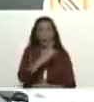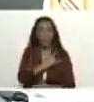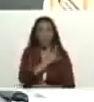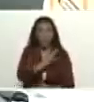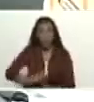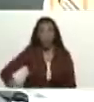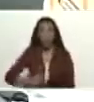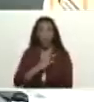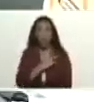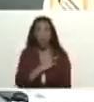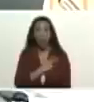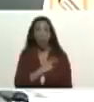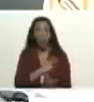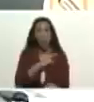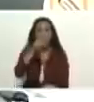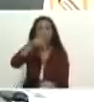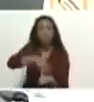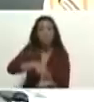Lula